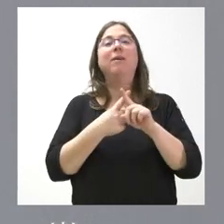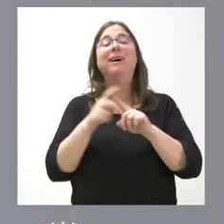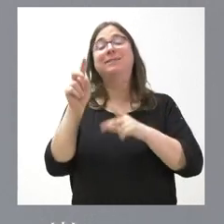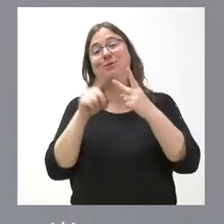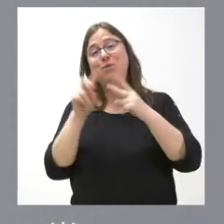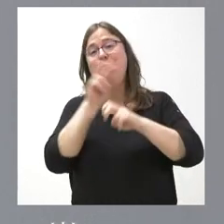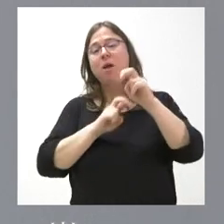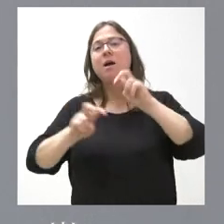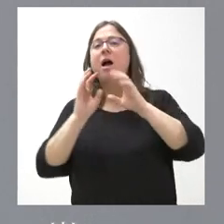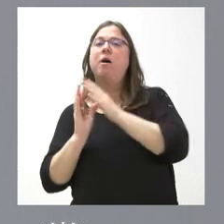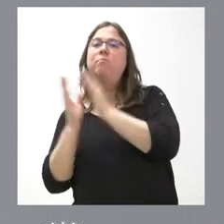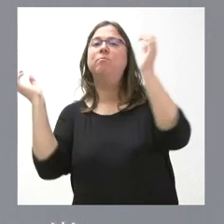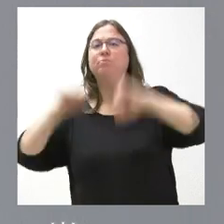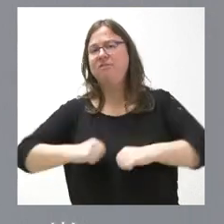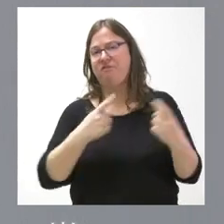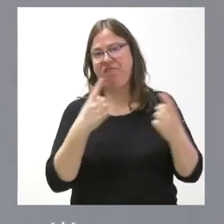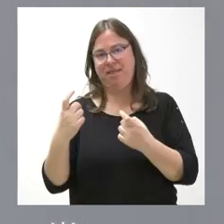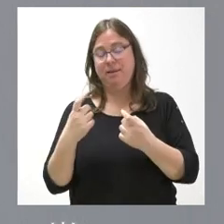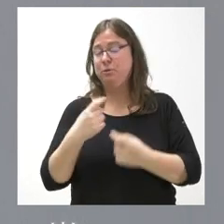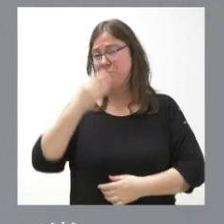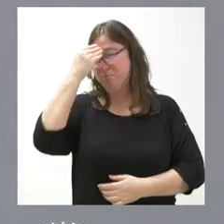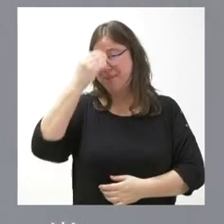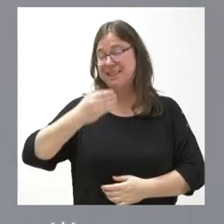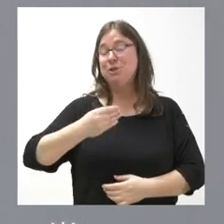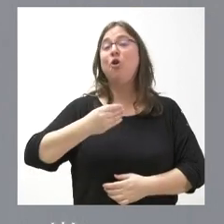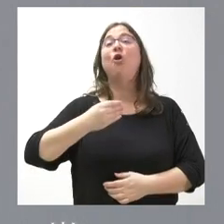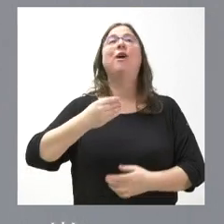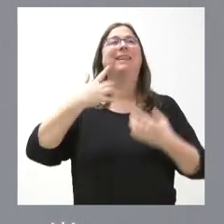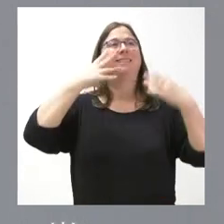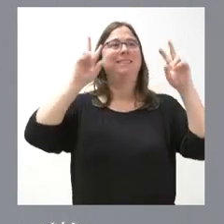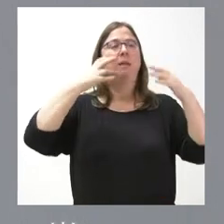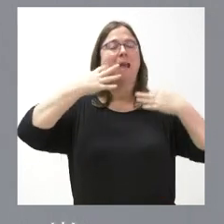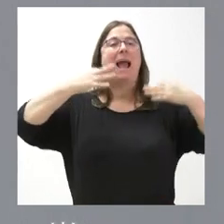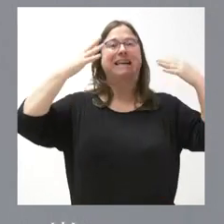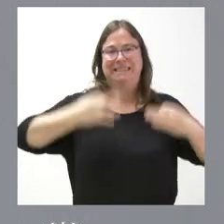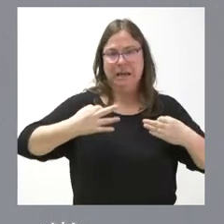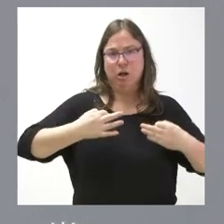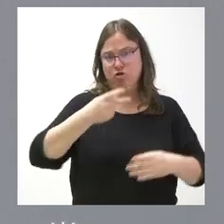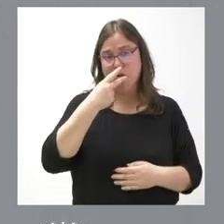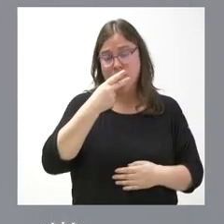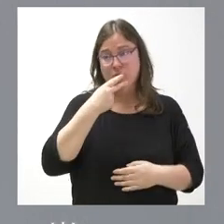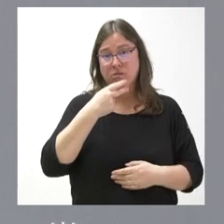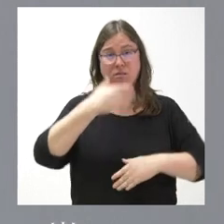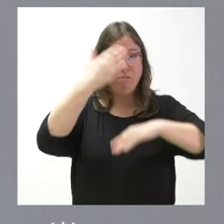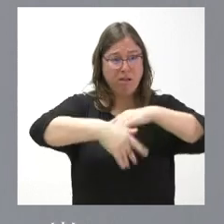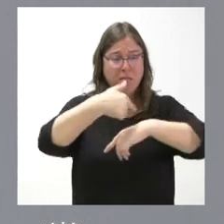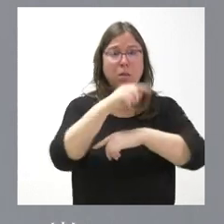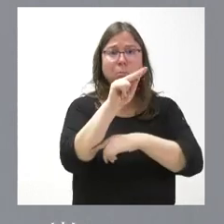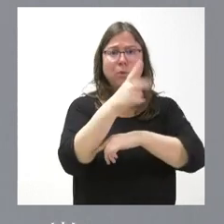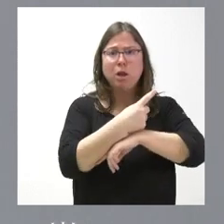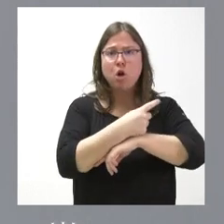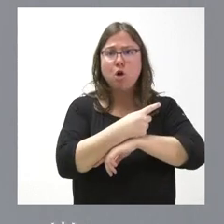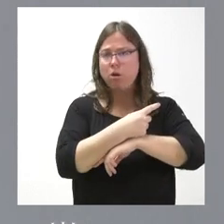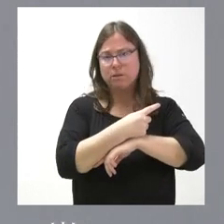A mí me parece que en un tema tan serio como este dar un plazo de 24 horas a quienes tienen mucho que decir y mucho que opinar me parece muy